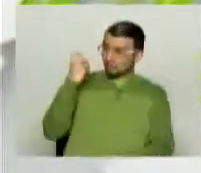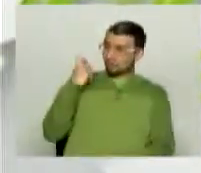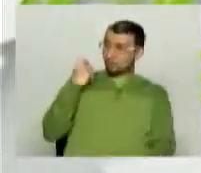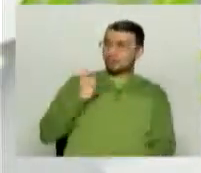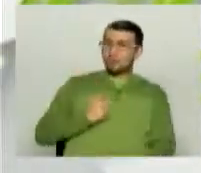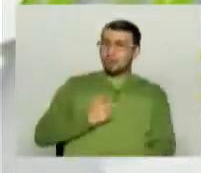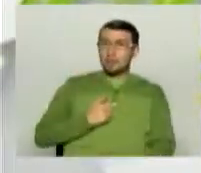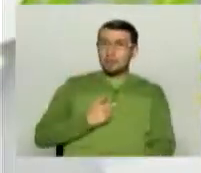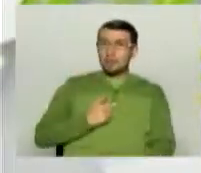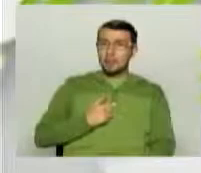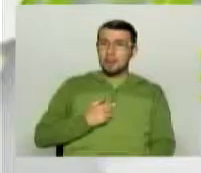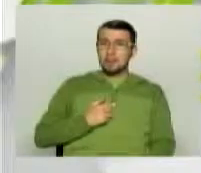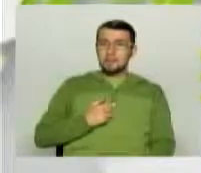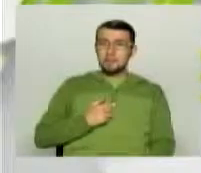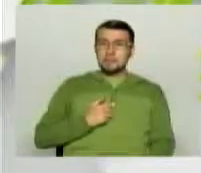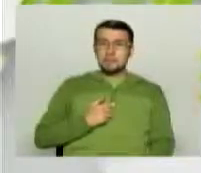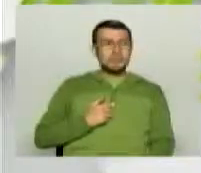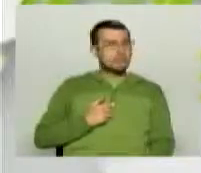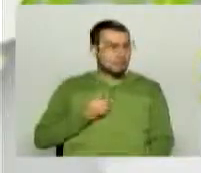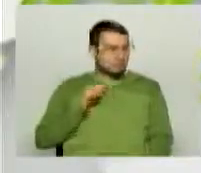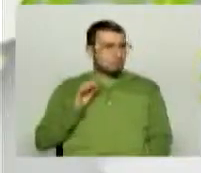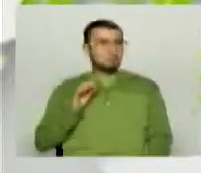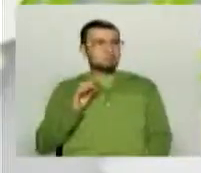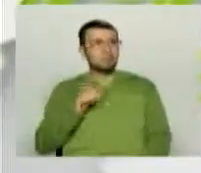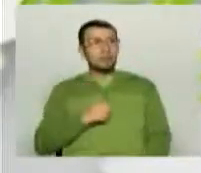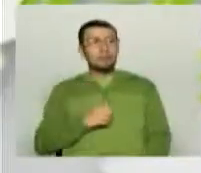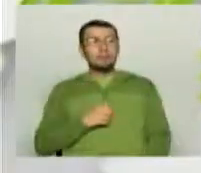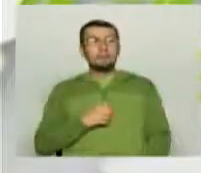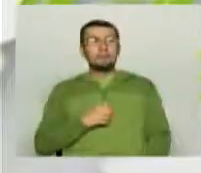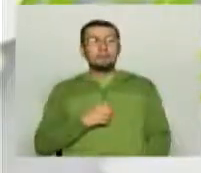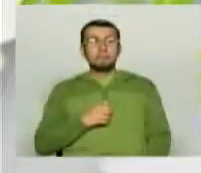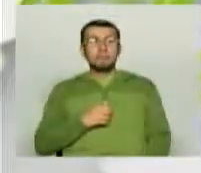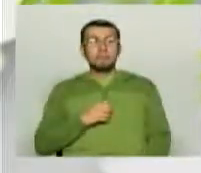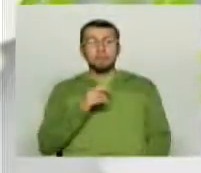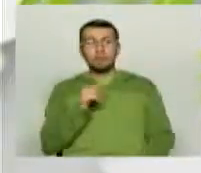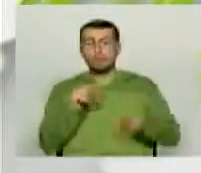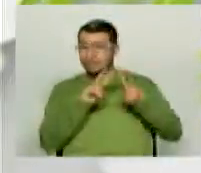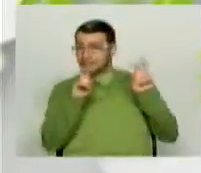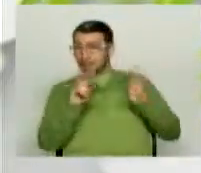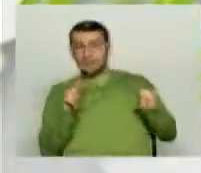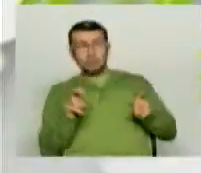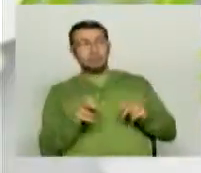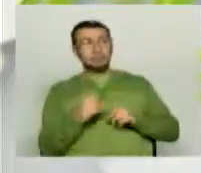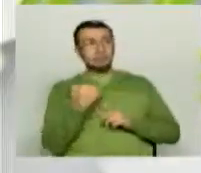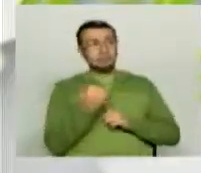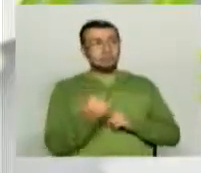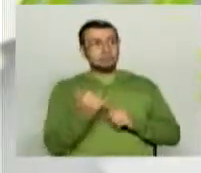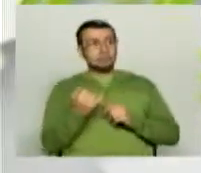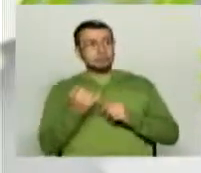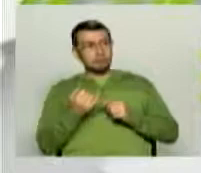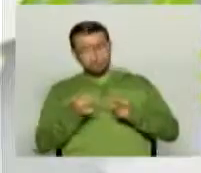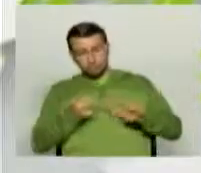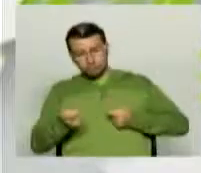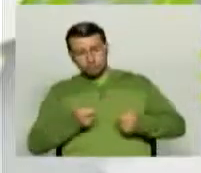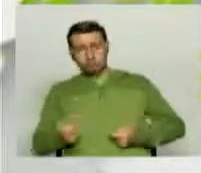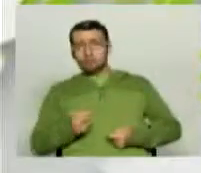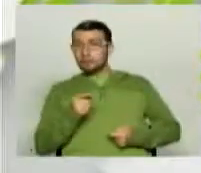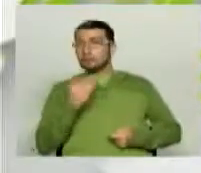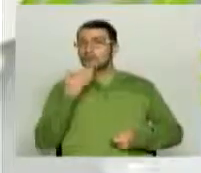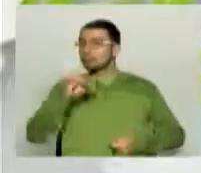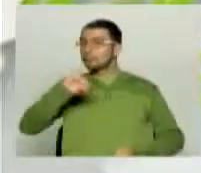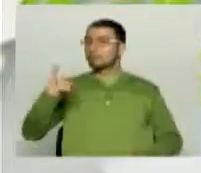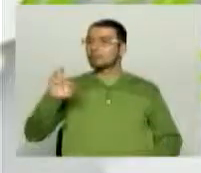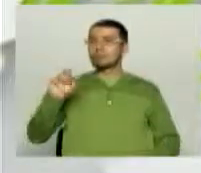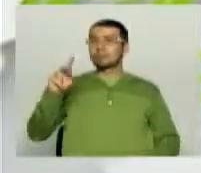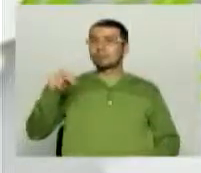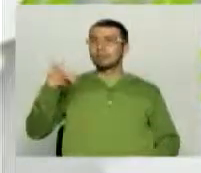nos faltó Shakira. Sí, digamos que hay un tema oficial que fue el que se cantó allí estuvo Jennifer López